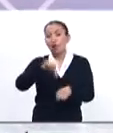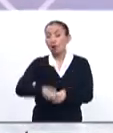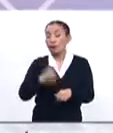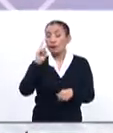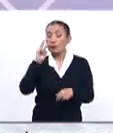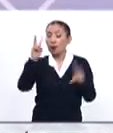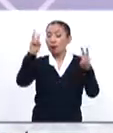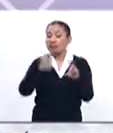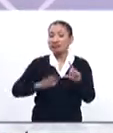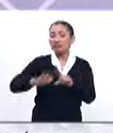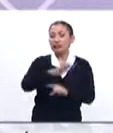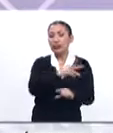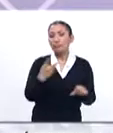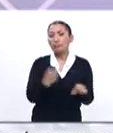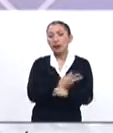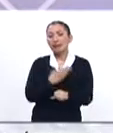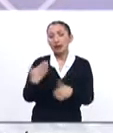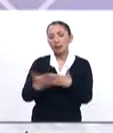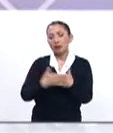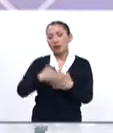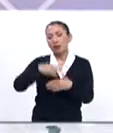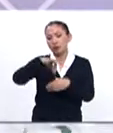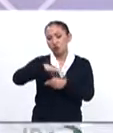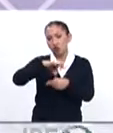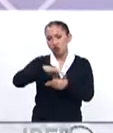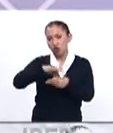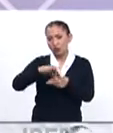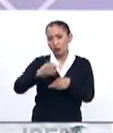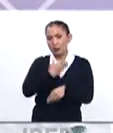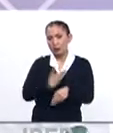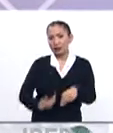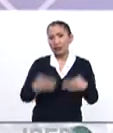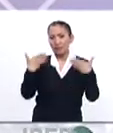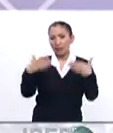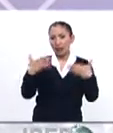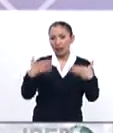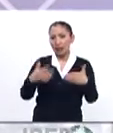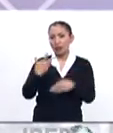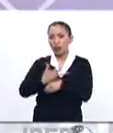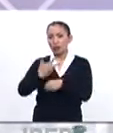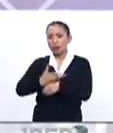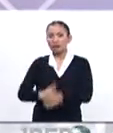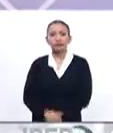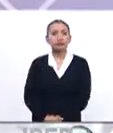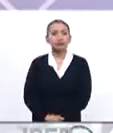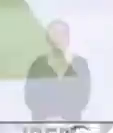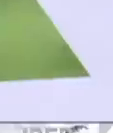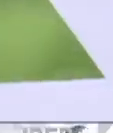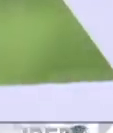entrega de hoy veremos el contexto en el que se realizarán las votaciones en Panamá y Guatemala.